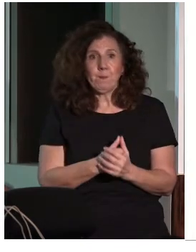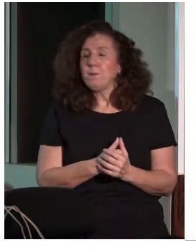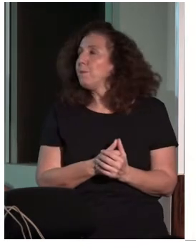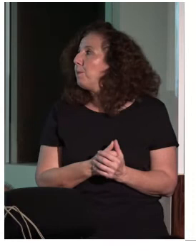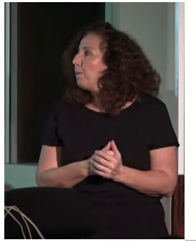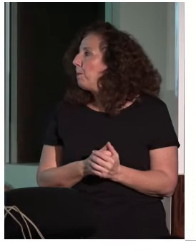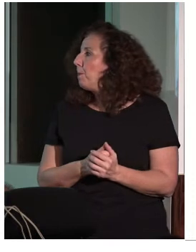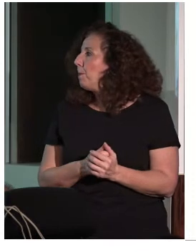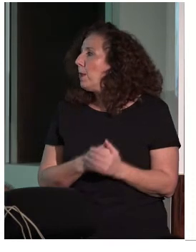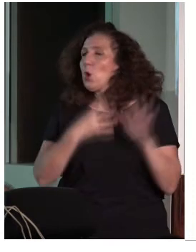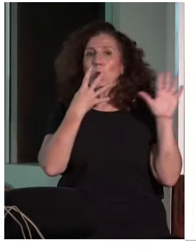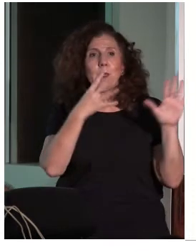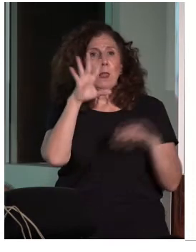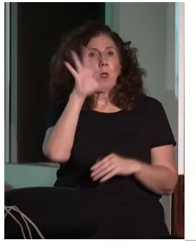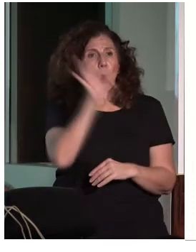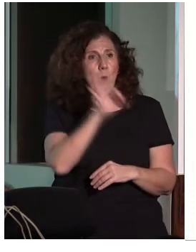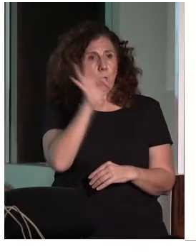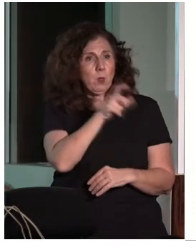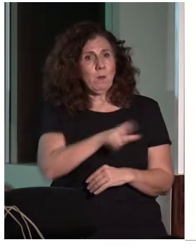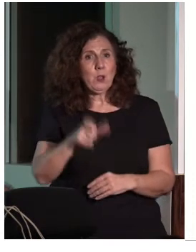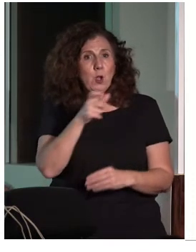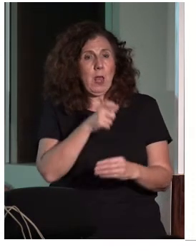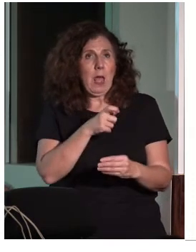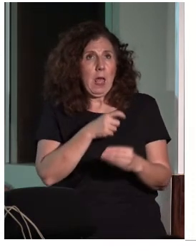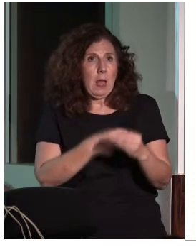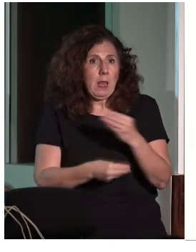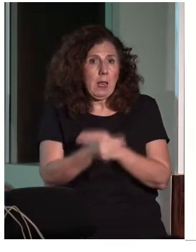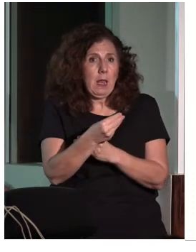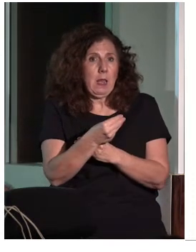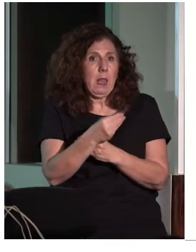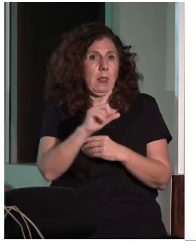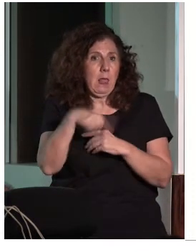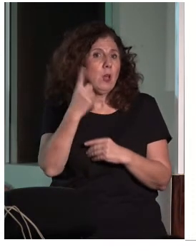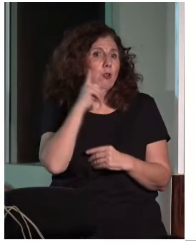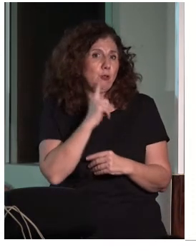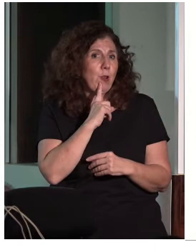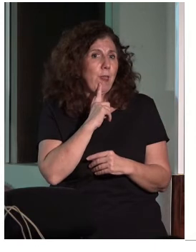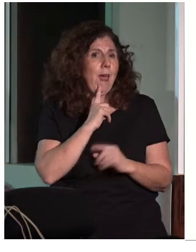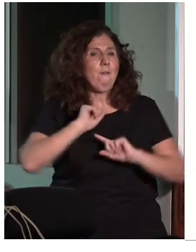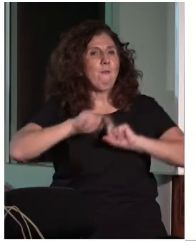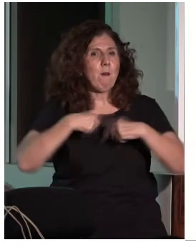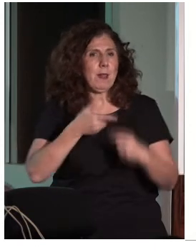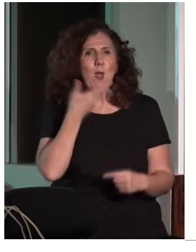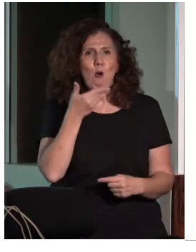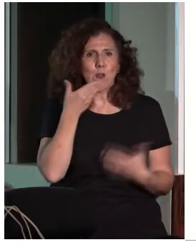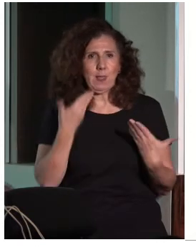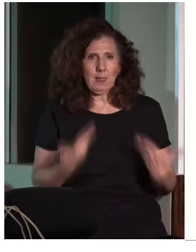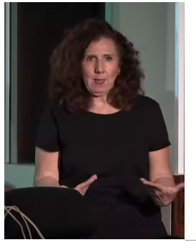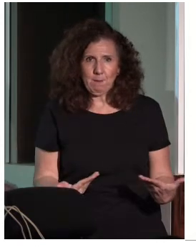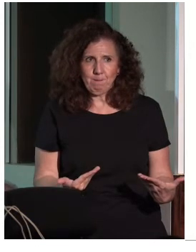Que el 95% de los niños y niñas con sordera nacen en el seno de familias oyentes. Esto también es un dato que